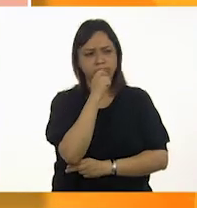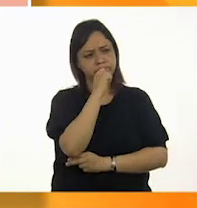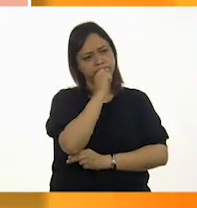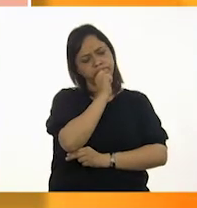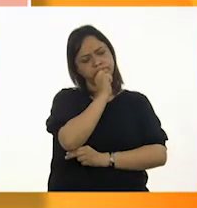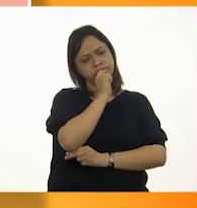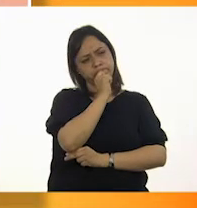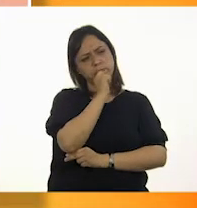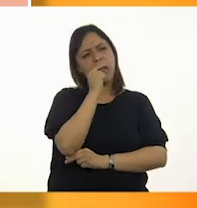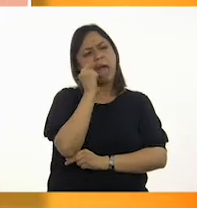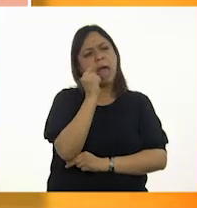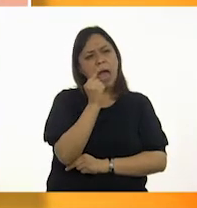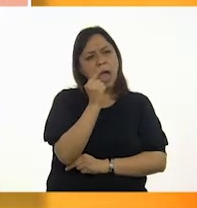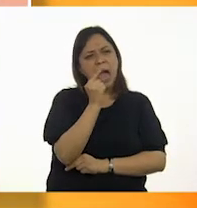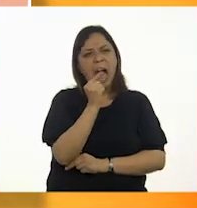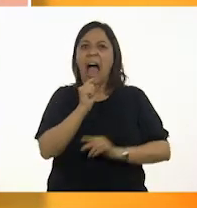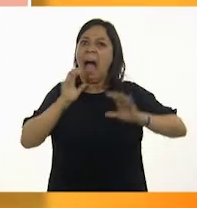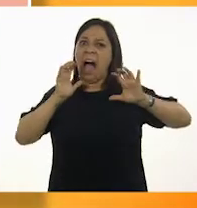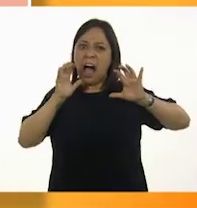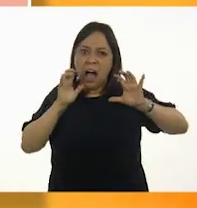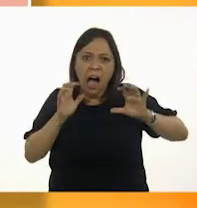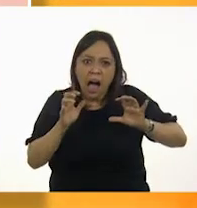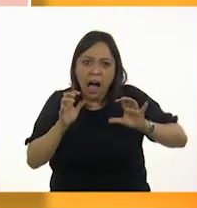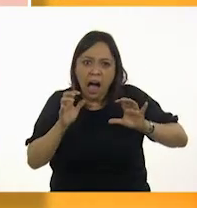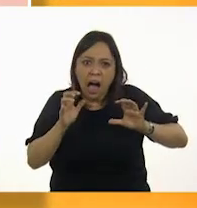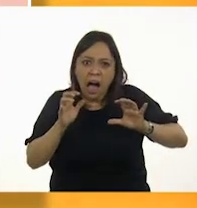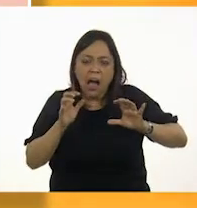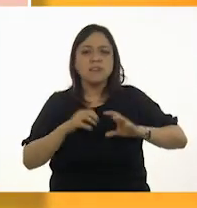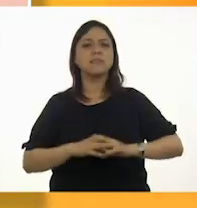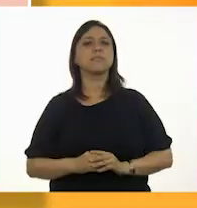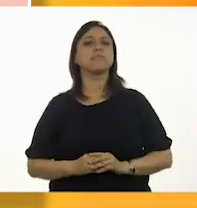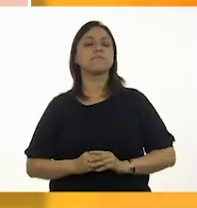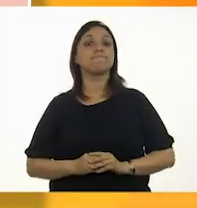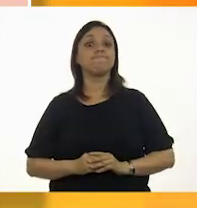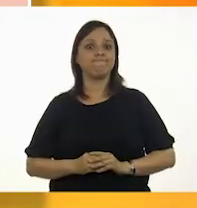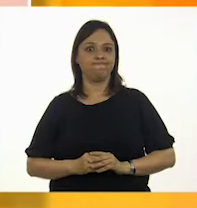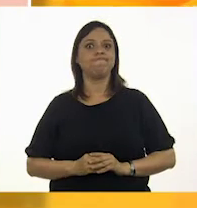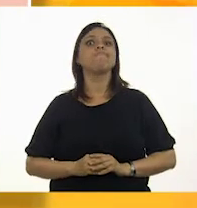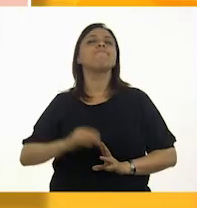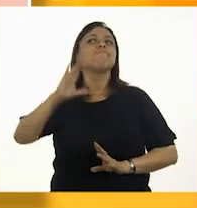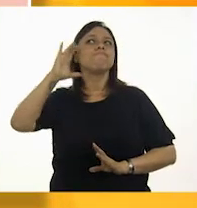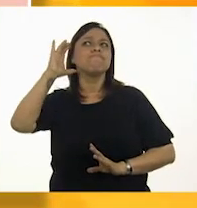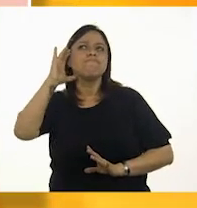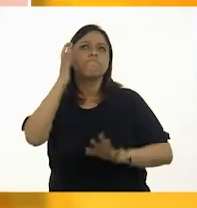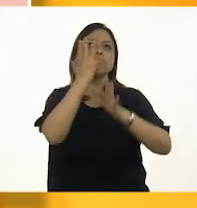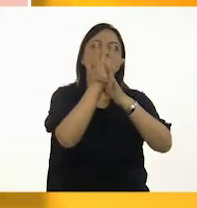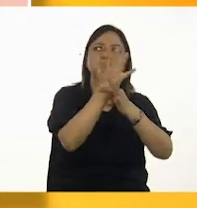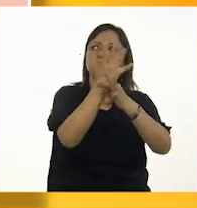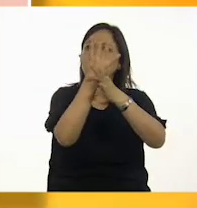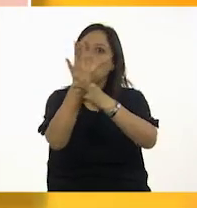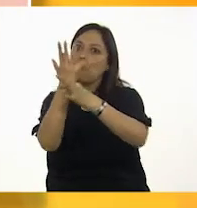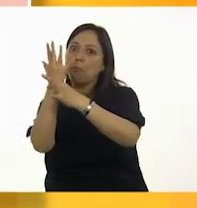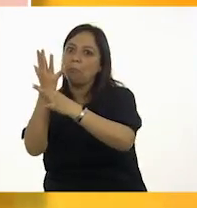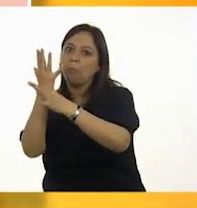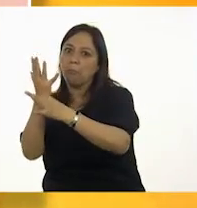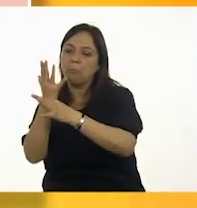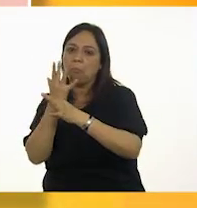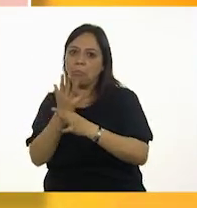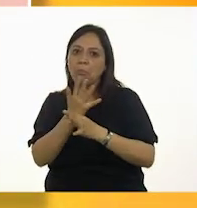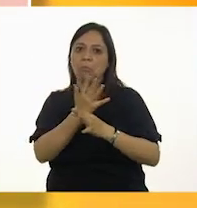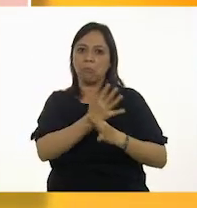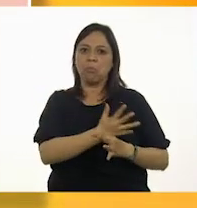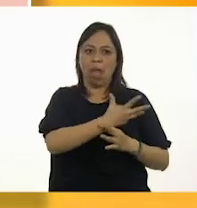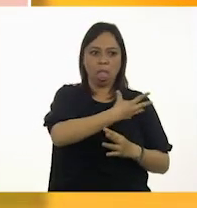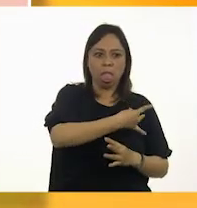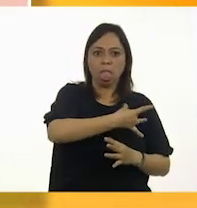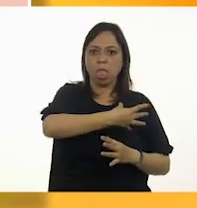¿Un monstruo? Toda clase de rumores terroríficos acerca de Hugo comenzaron a circular por